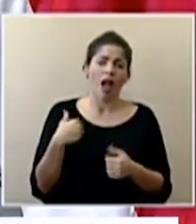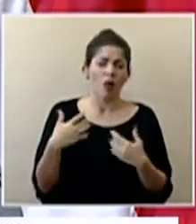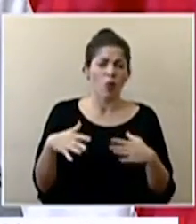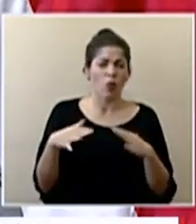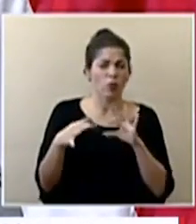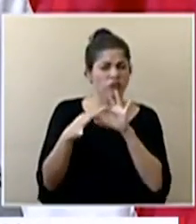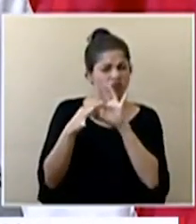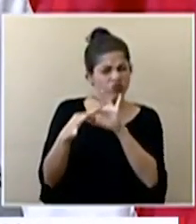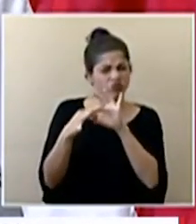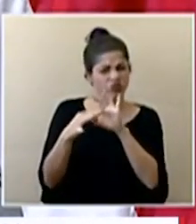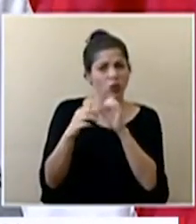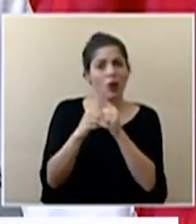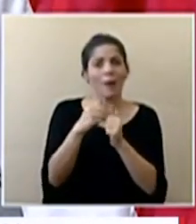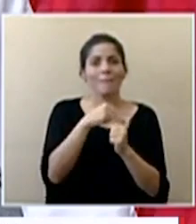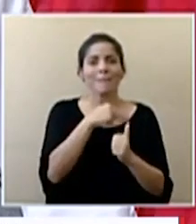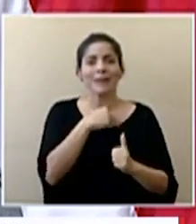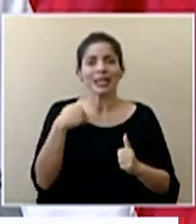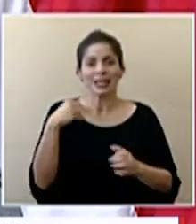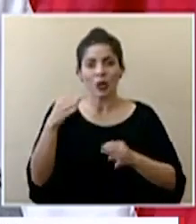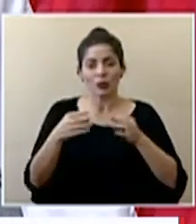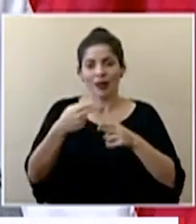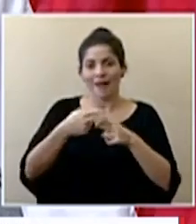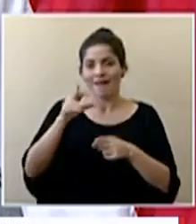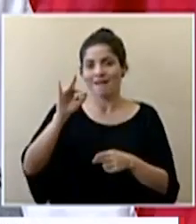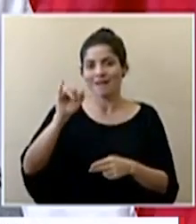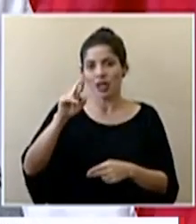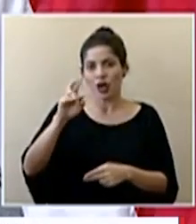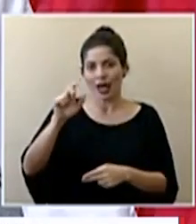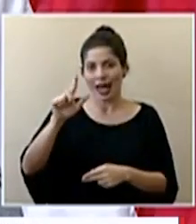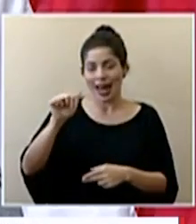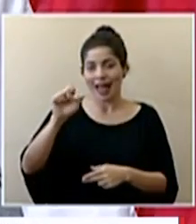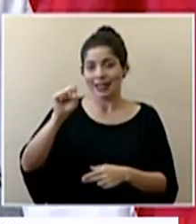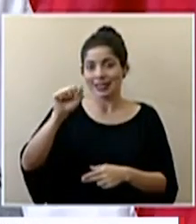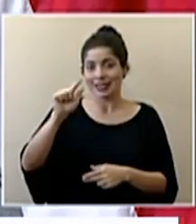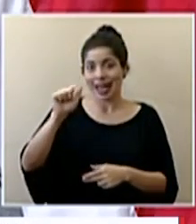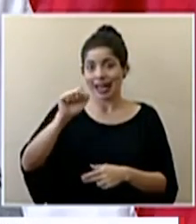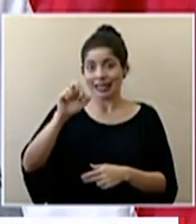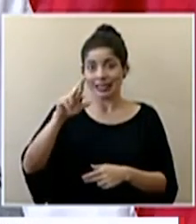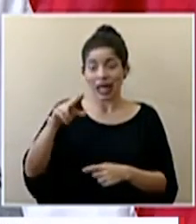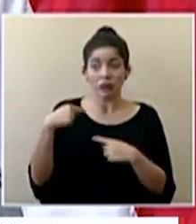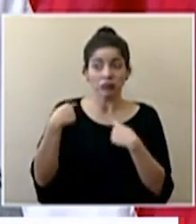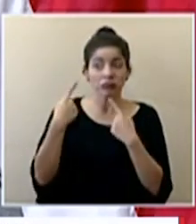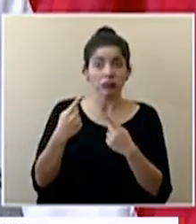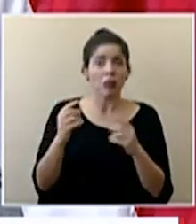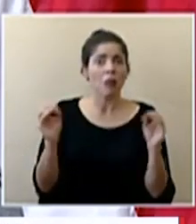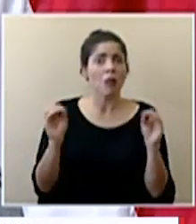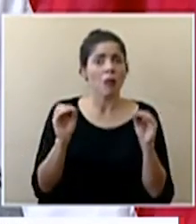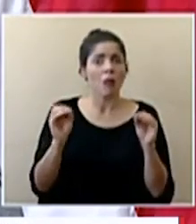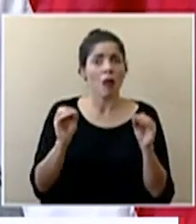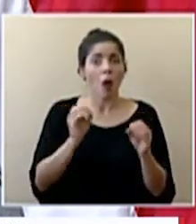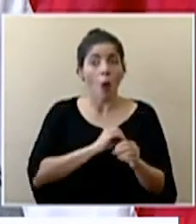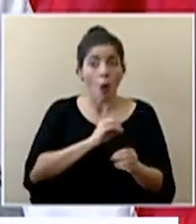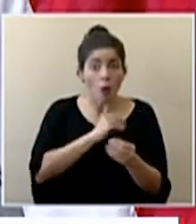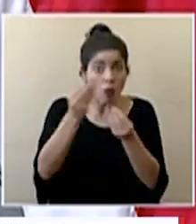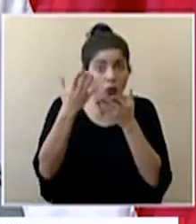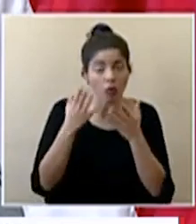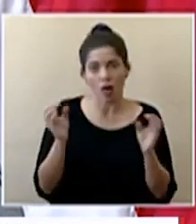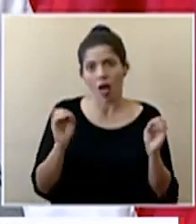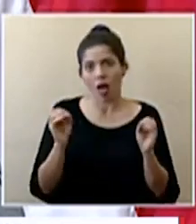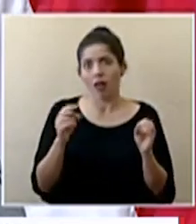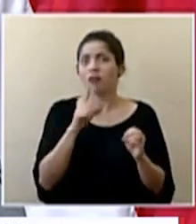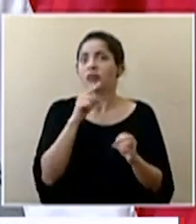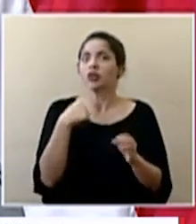coordinación con la ministra de justicia doña Fiorella Salazar y a este momento no tenemos ningún reporte oficial más bien quiero